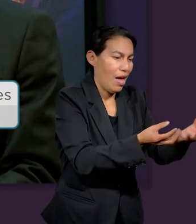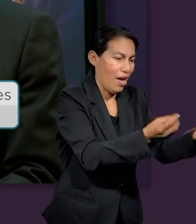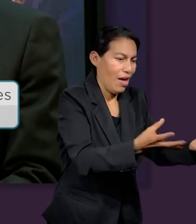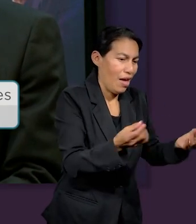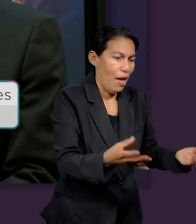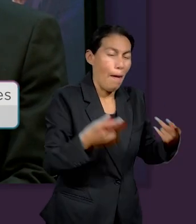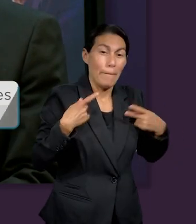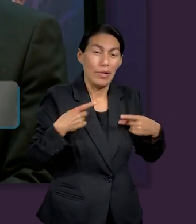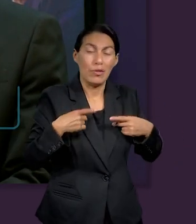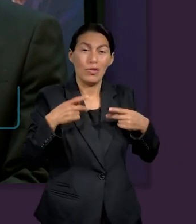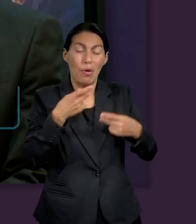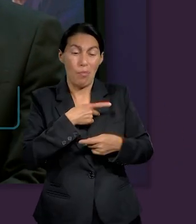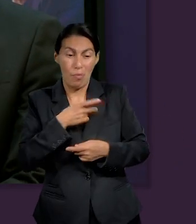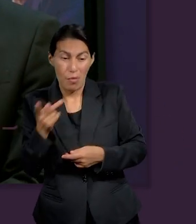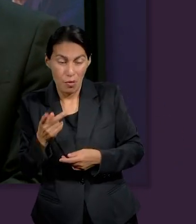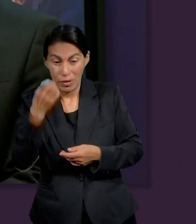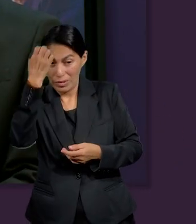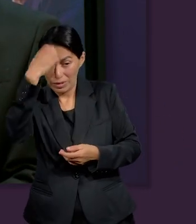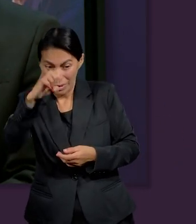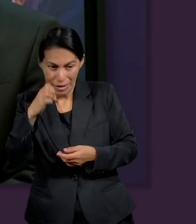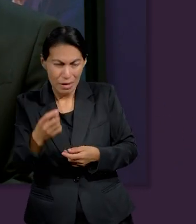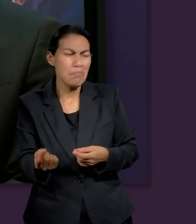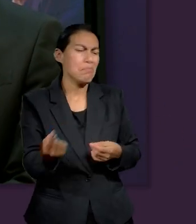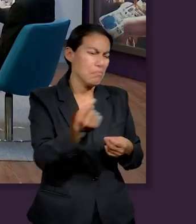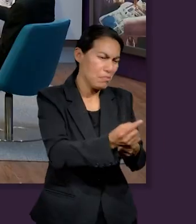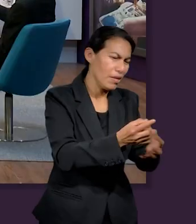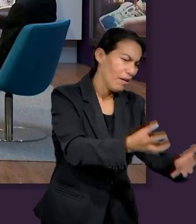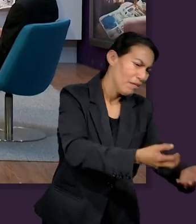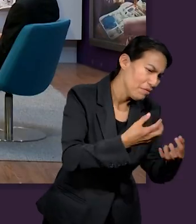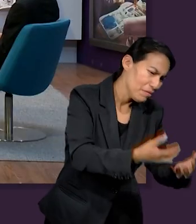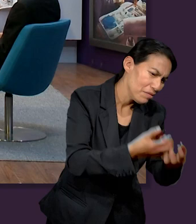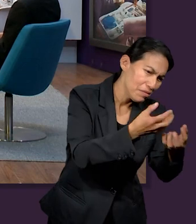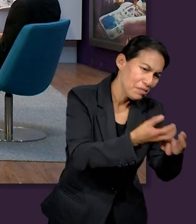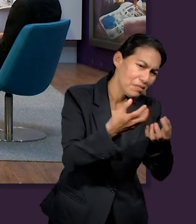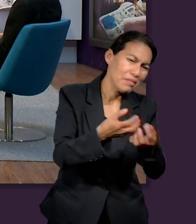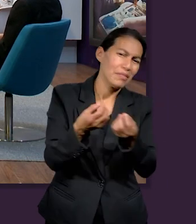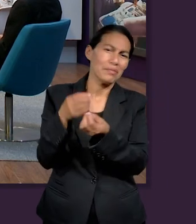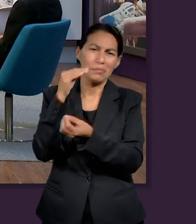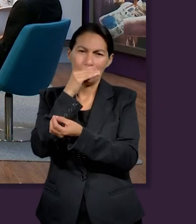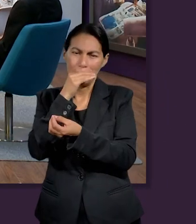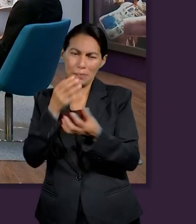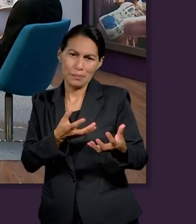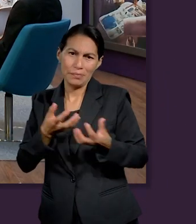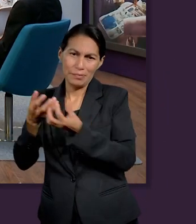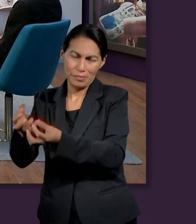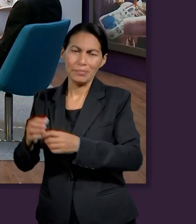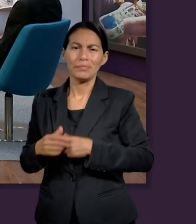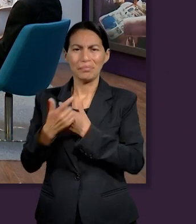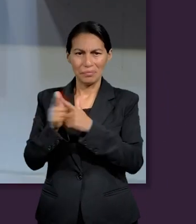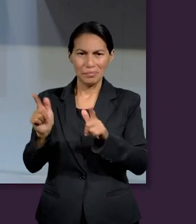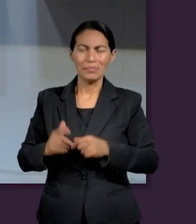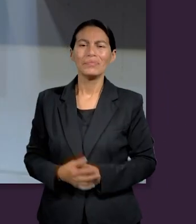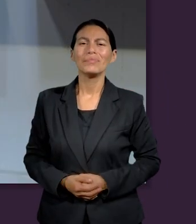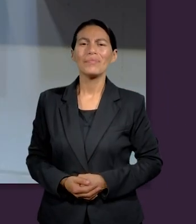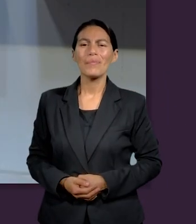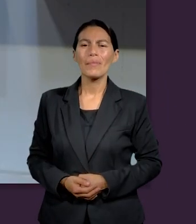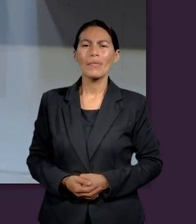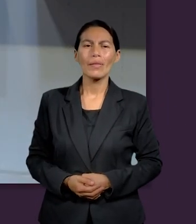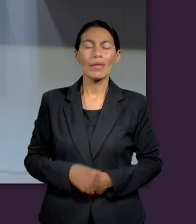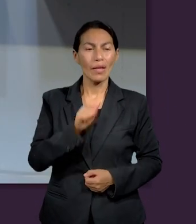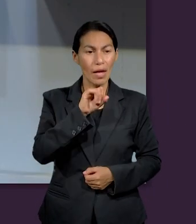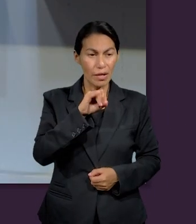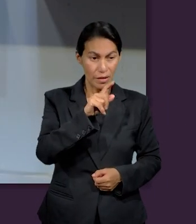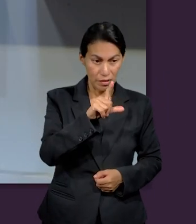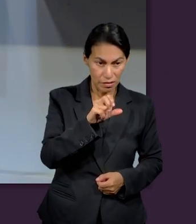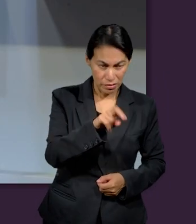bendición que Él está dando al pueblo, sino dar una parte para aquellas personas que más lo necesitaban. Aileen, ¿puedes leernos por